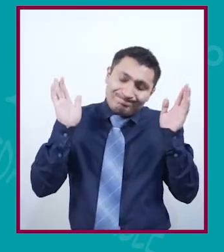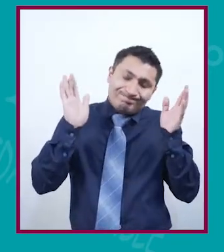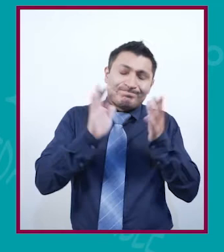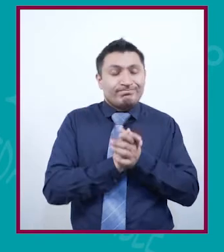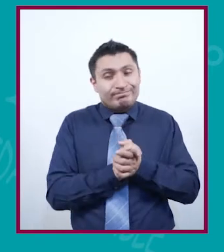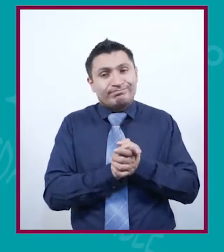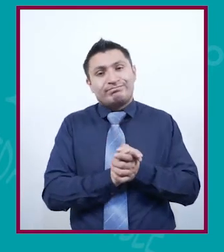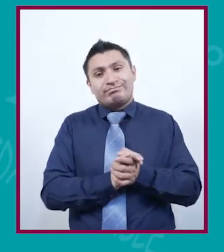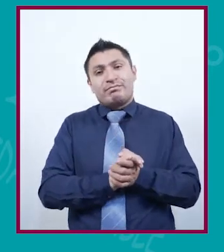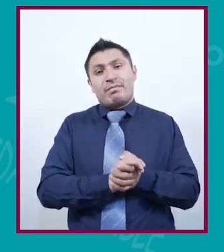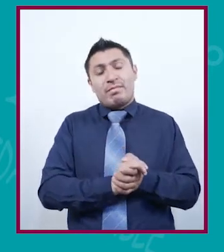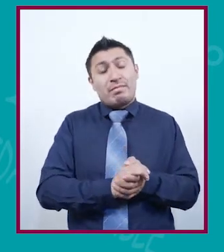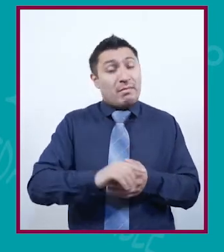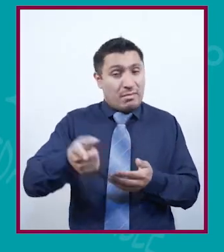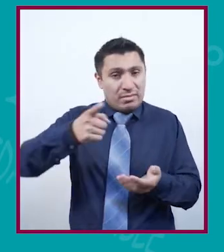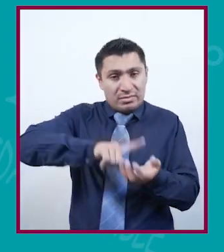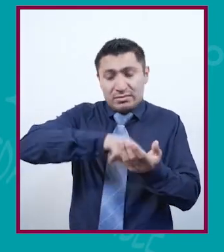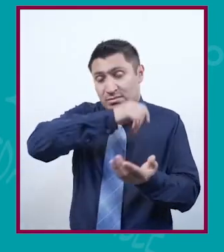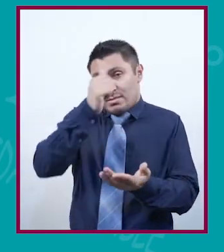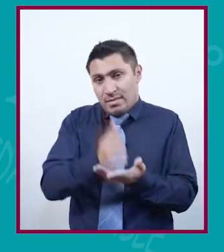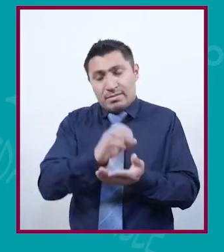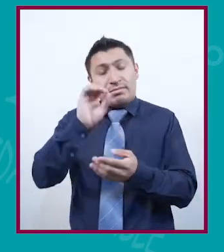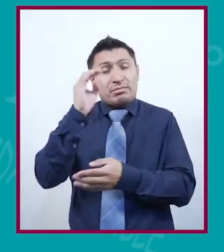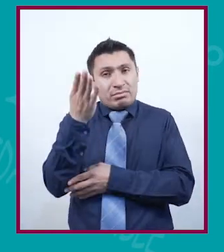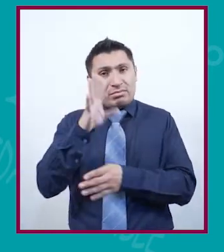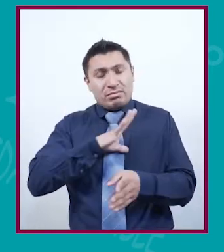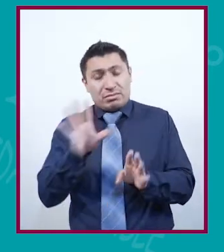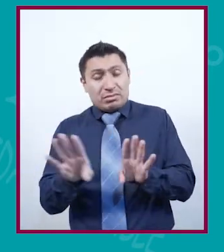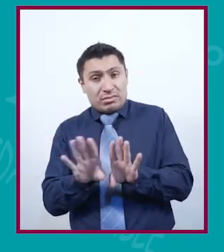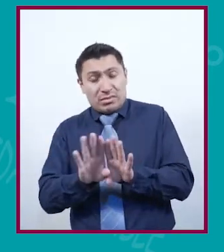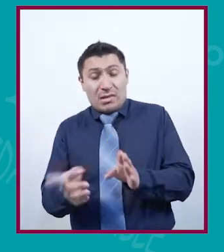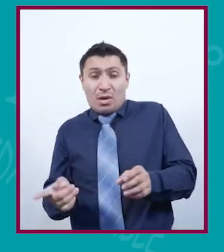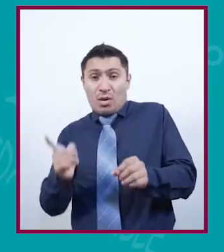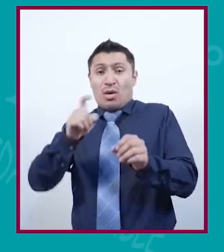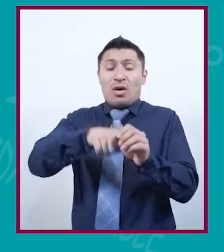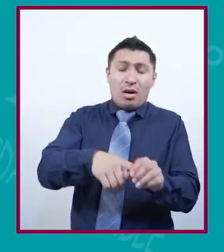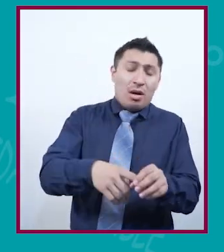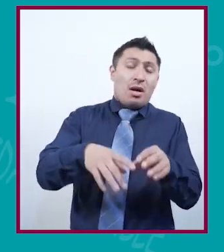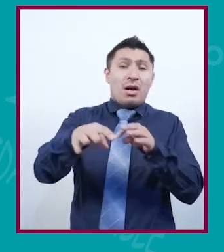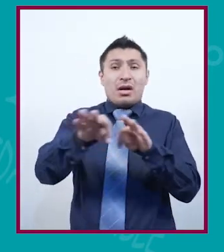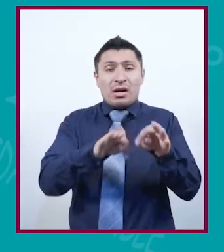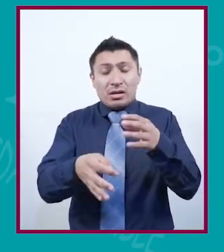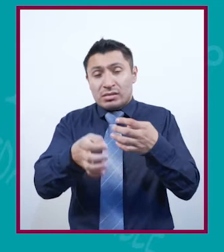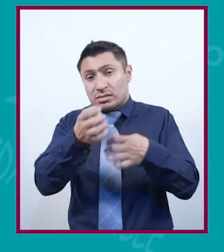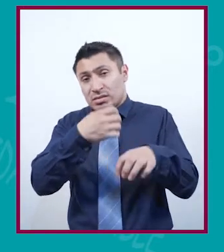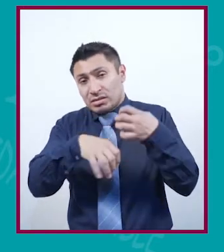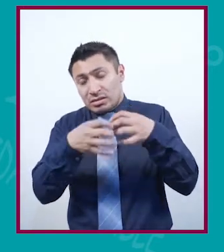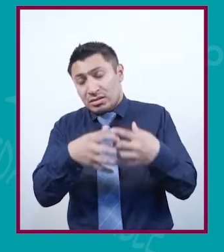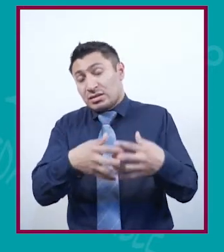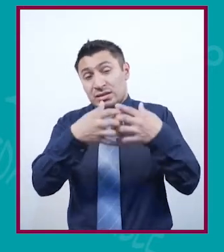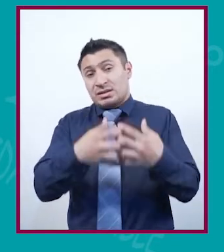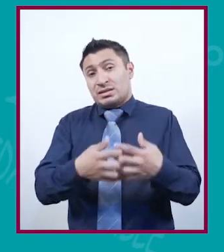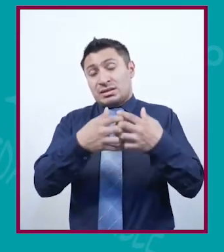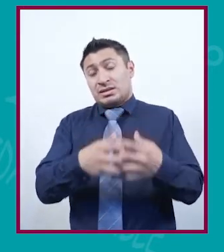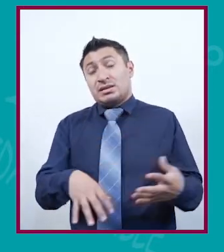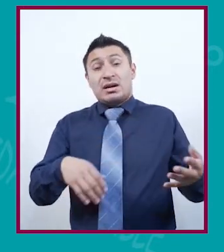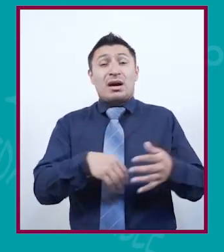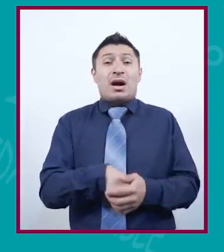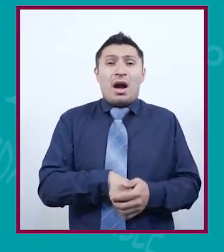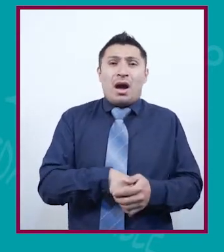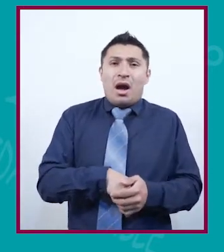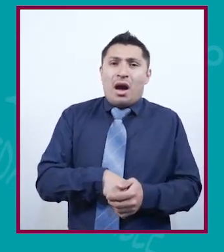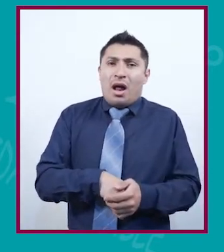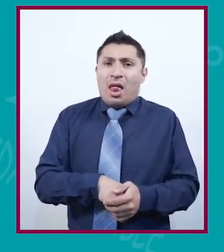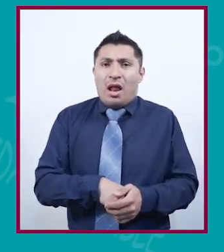Pues bueno, dentro de las ciudades, obviamente se unieron a las fábricas, como trabajadores de fábricas